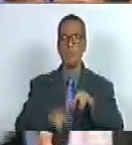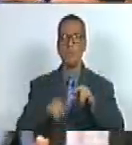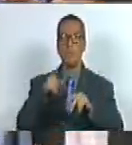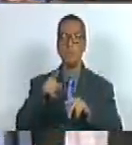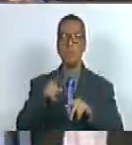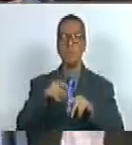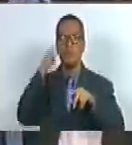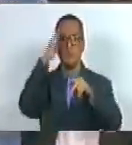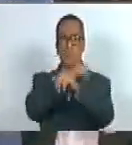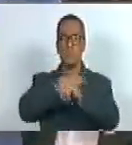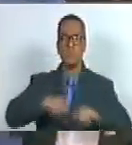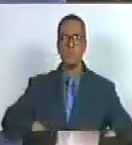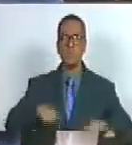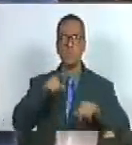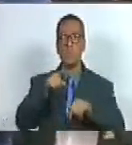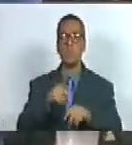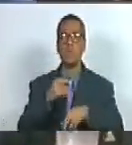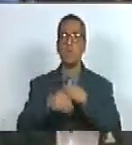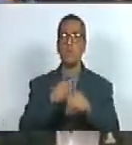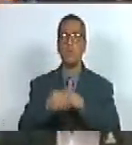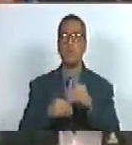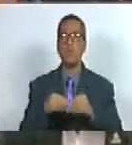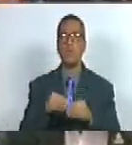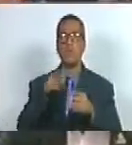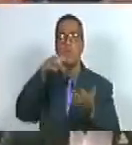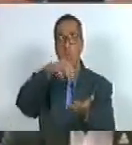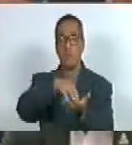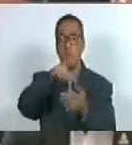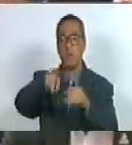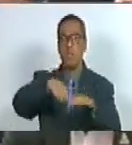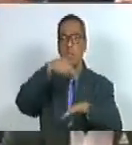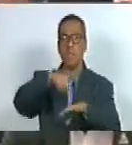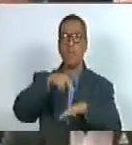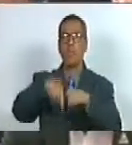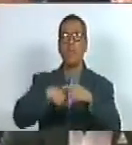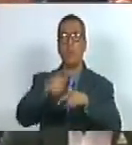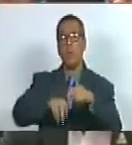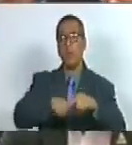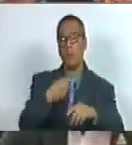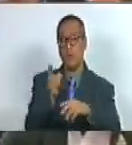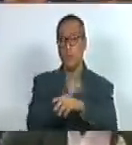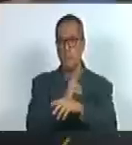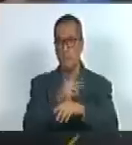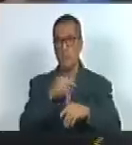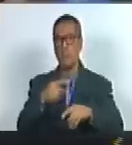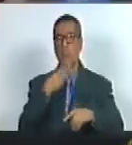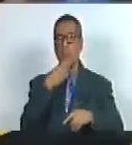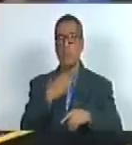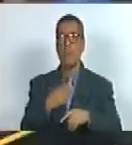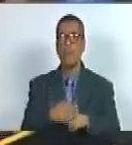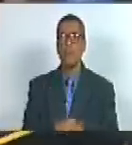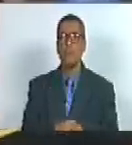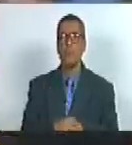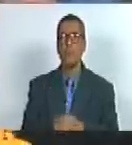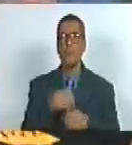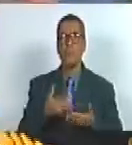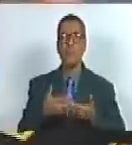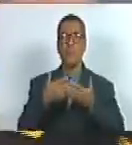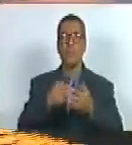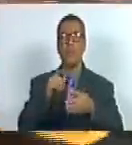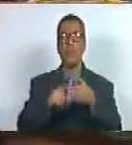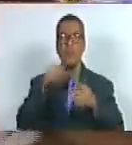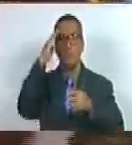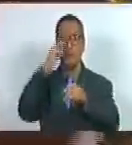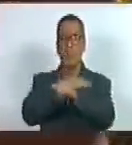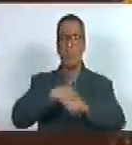parte de la armada para llevar al panteón nacional lo más próximo posible presidente solicitaría a los restos del